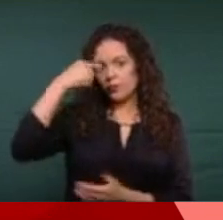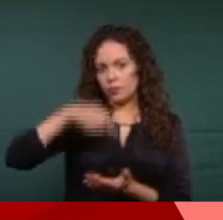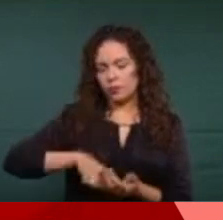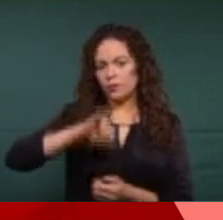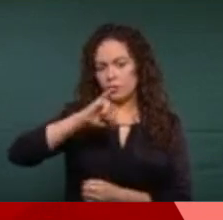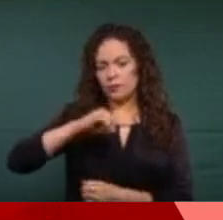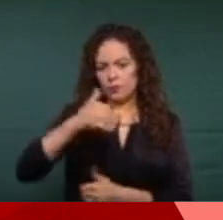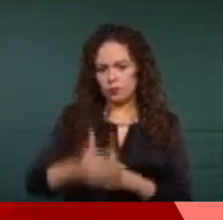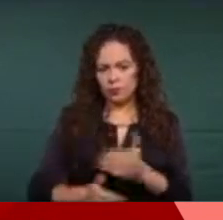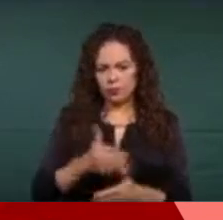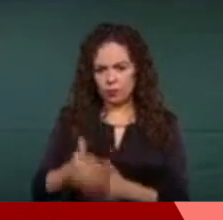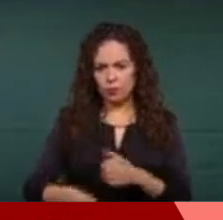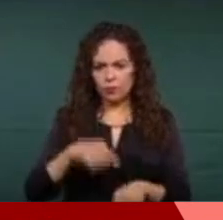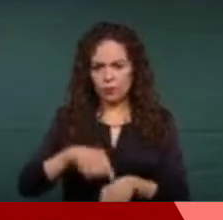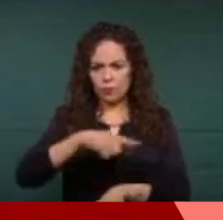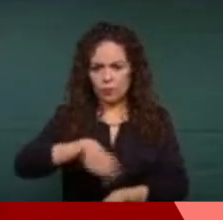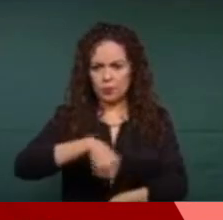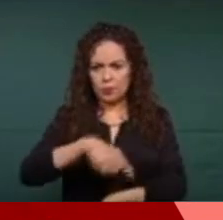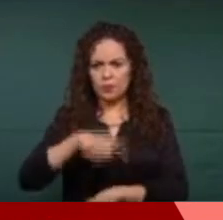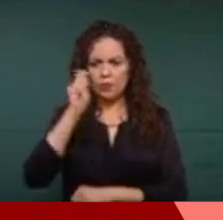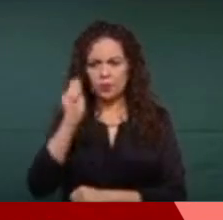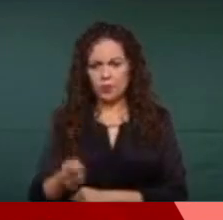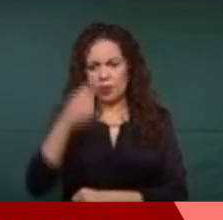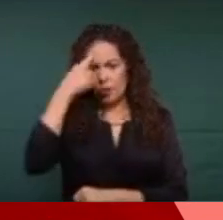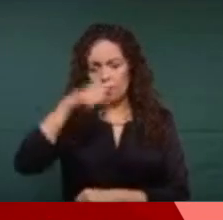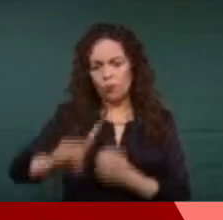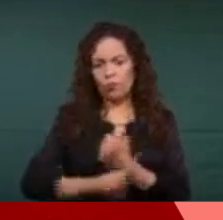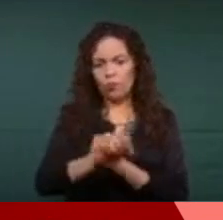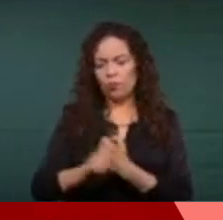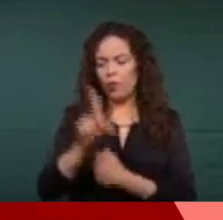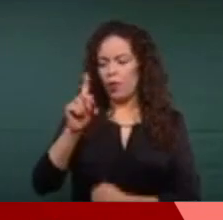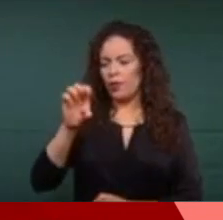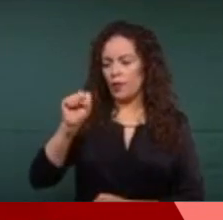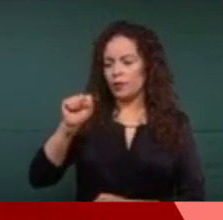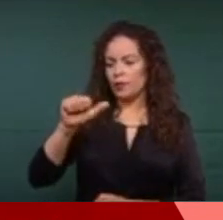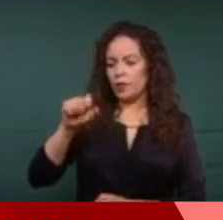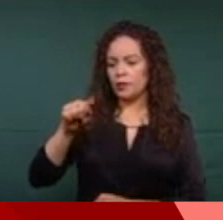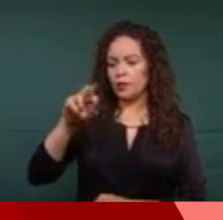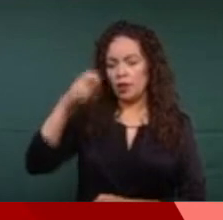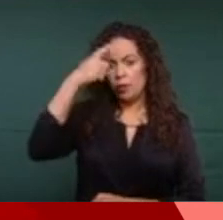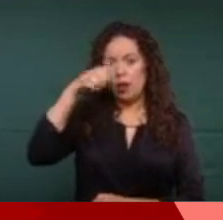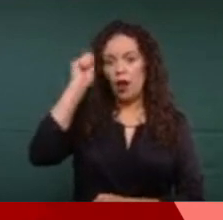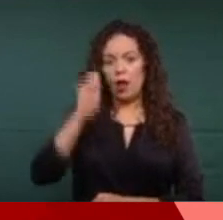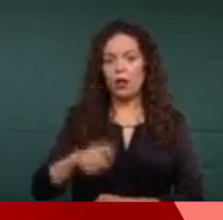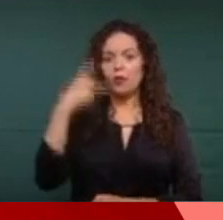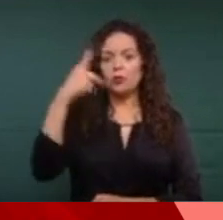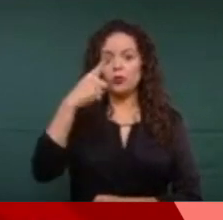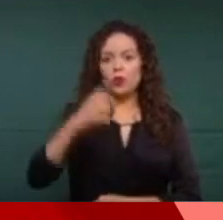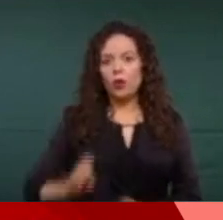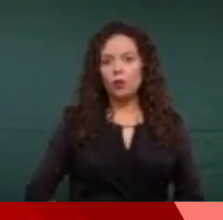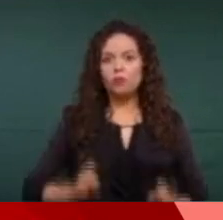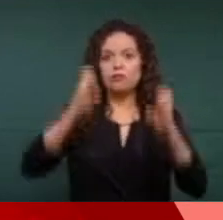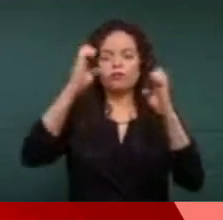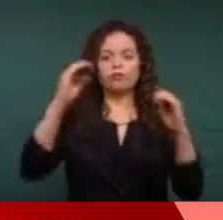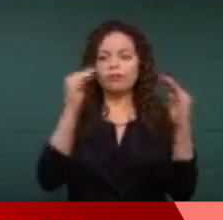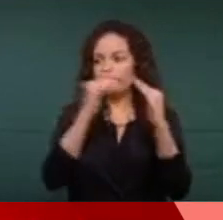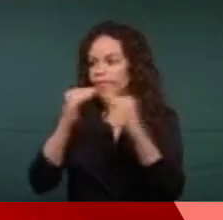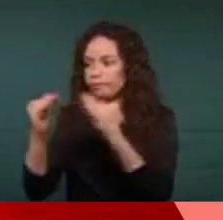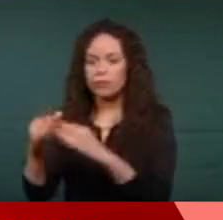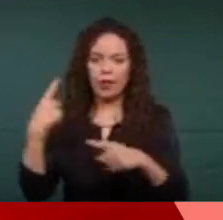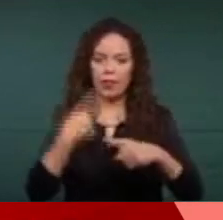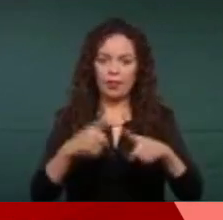en las próximas horas de declaratoria de desastre por las afectaciones que pudo haber a la infraestructura estatal, vivienda y